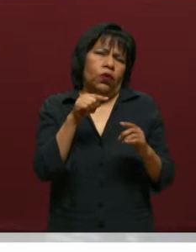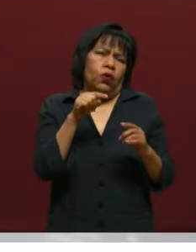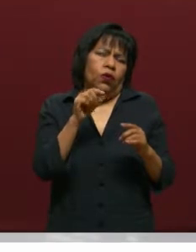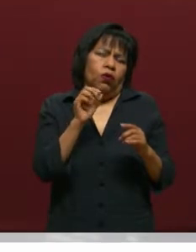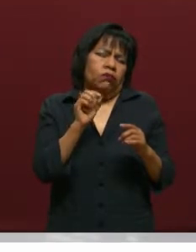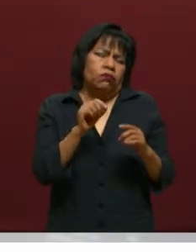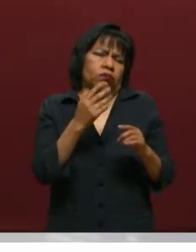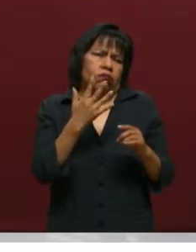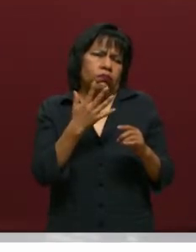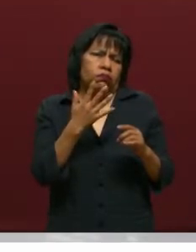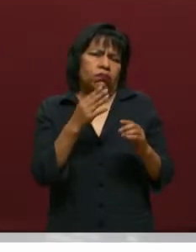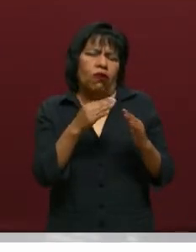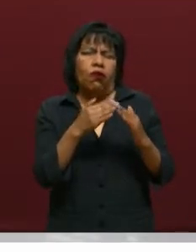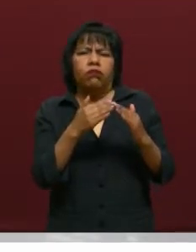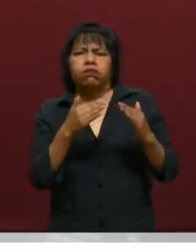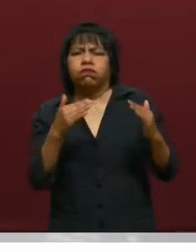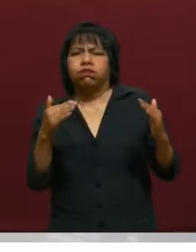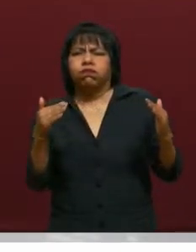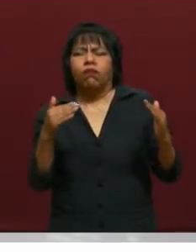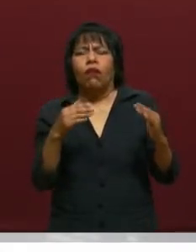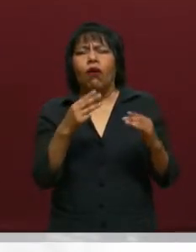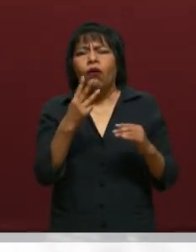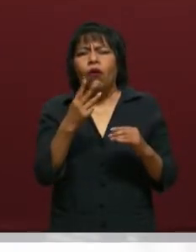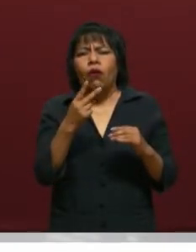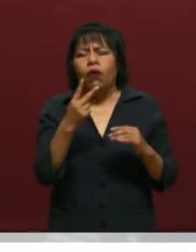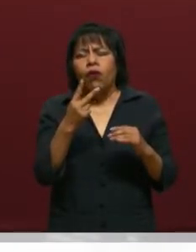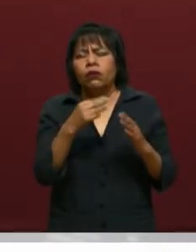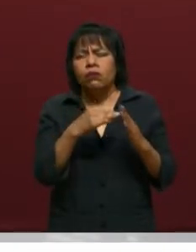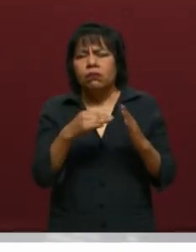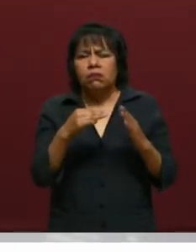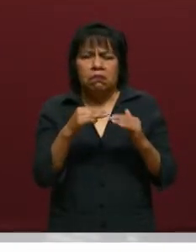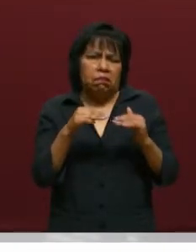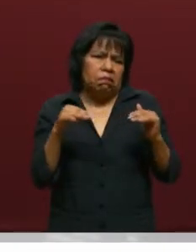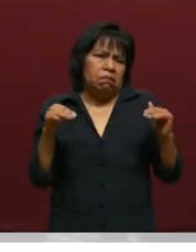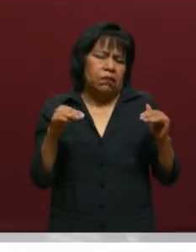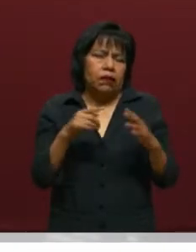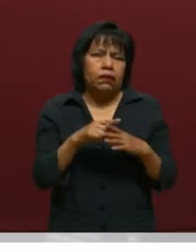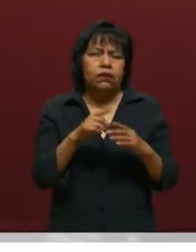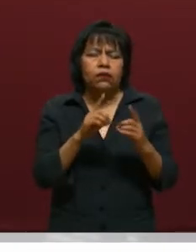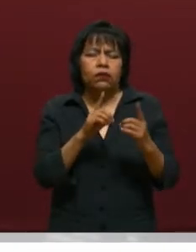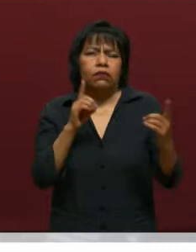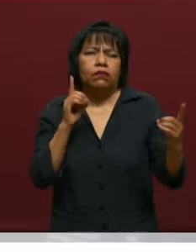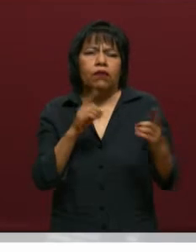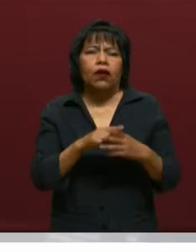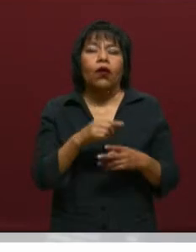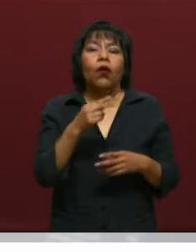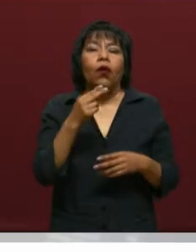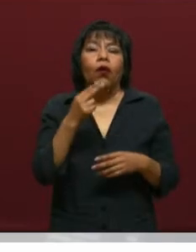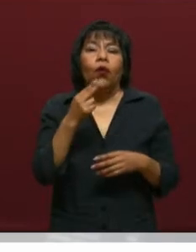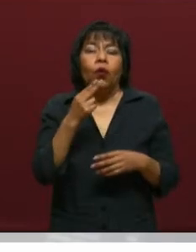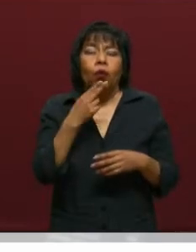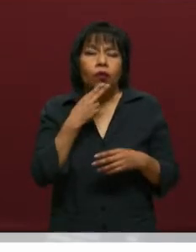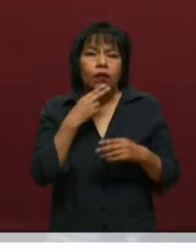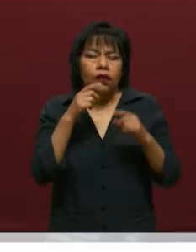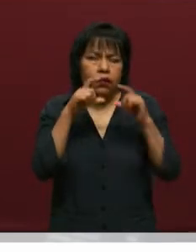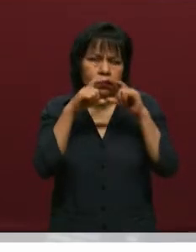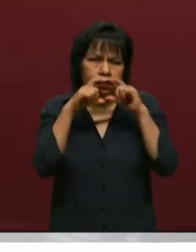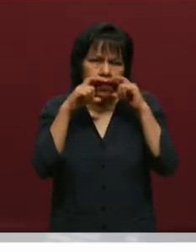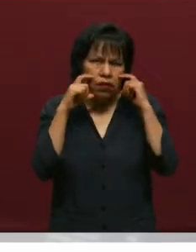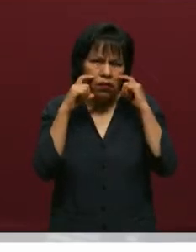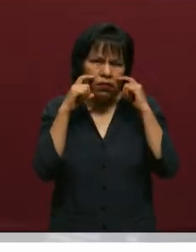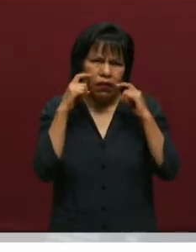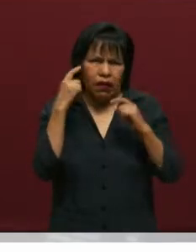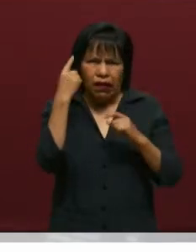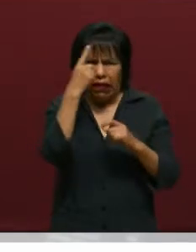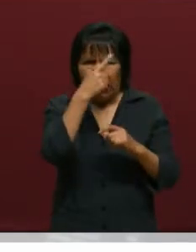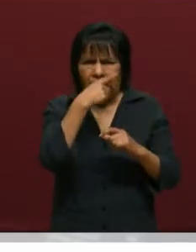metros. Vamos a evitar tocarnos la cara, ojos, nariz y boca. Y también utilizar el cubrebocas al salir de la